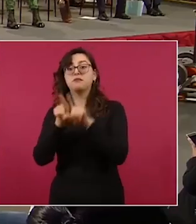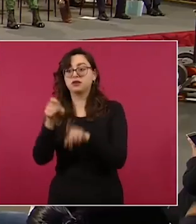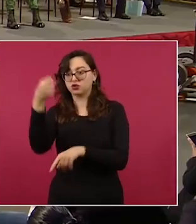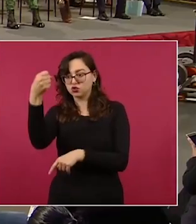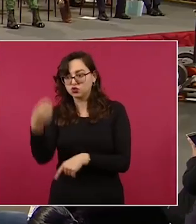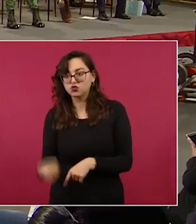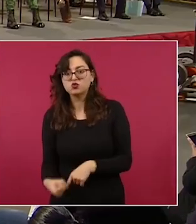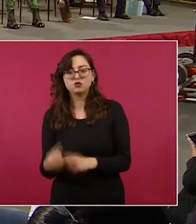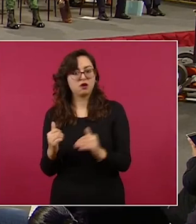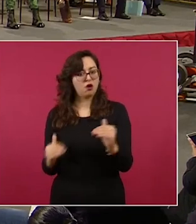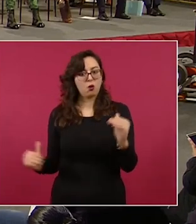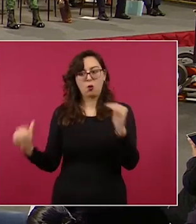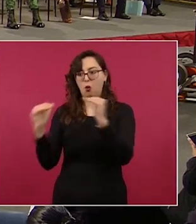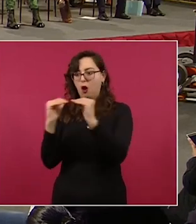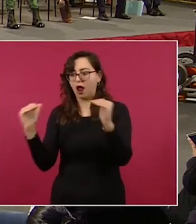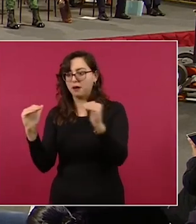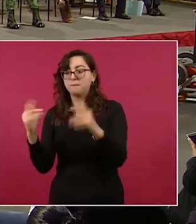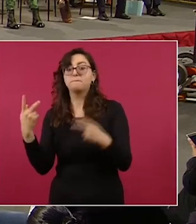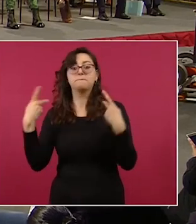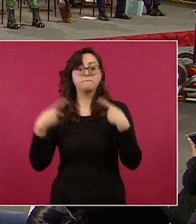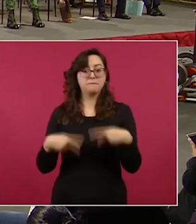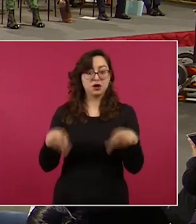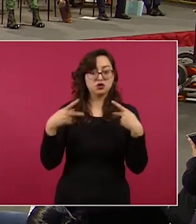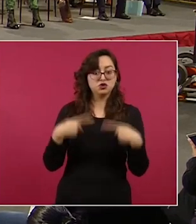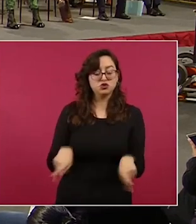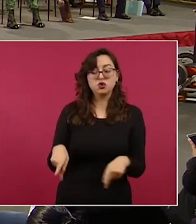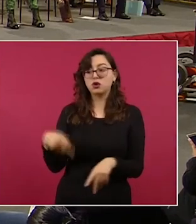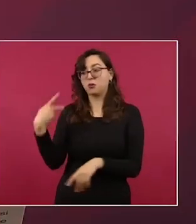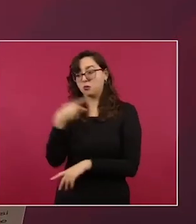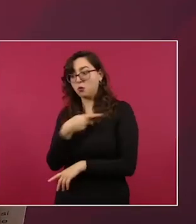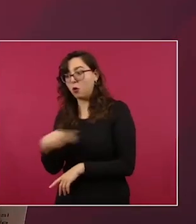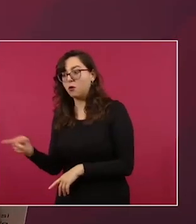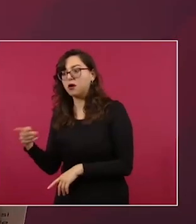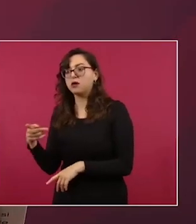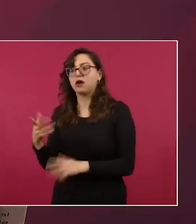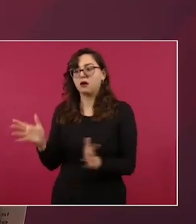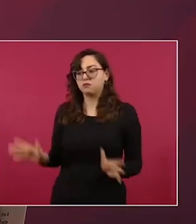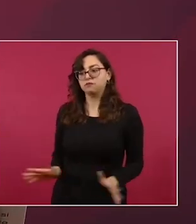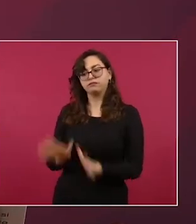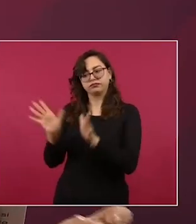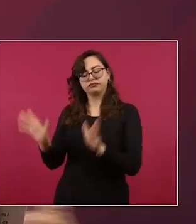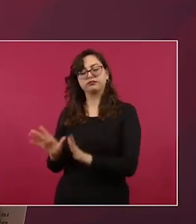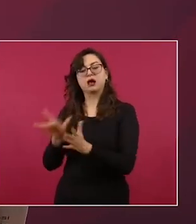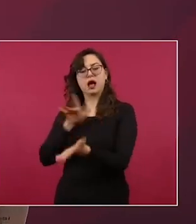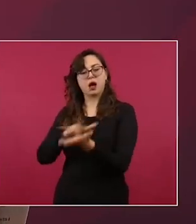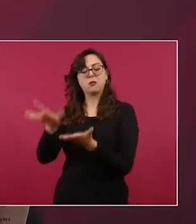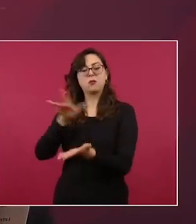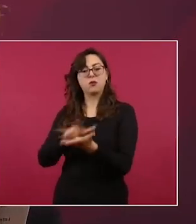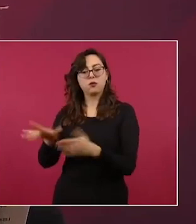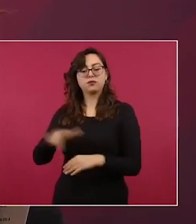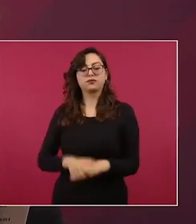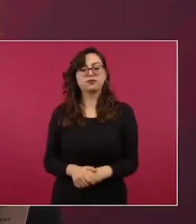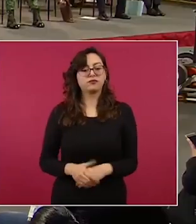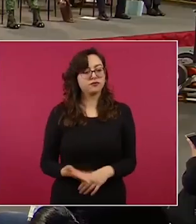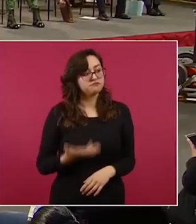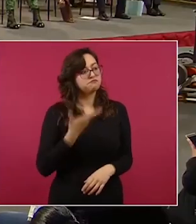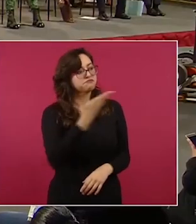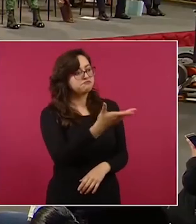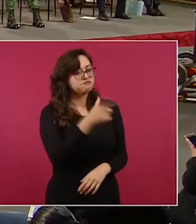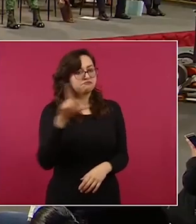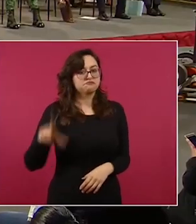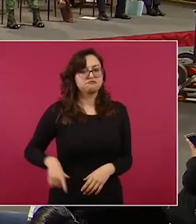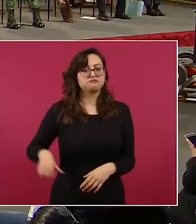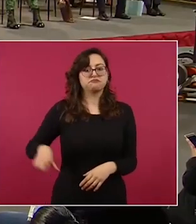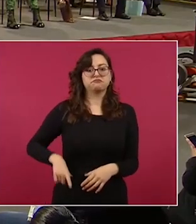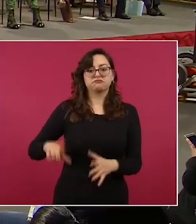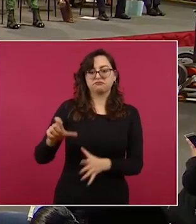que tienen muy poco, pero que merecen mucho, pero mucho más. La inversión que su gobierno está realizando